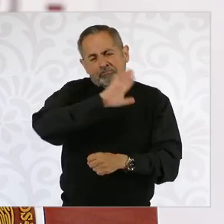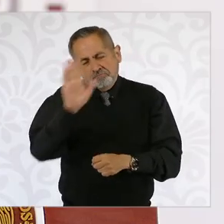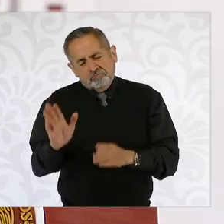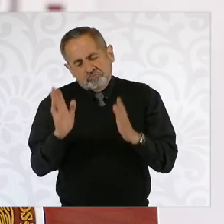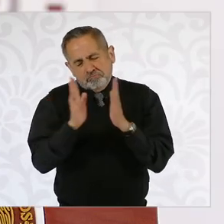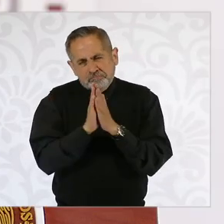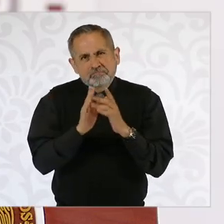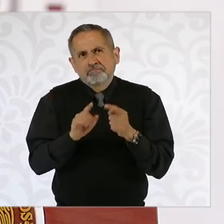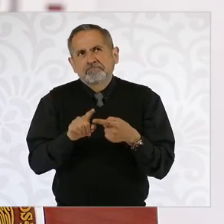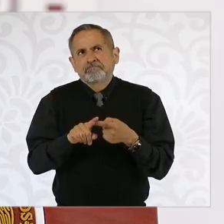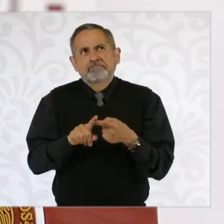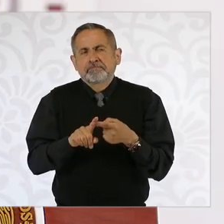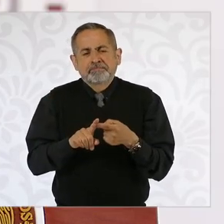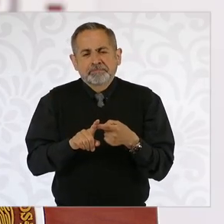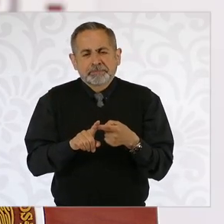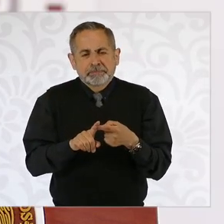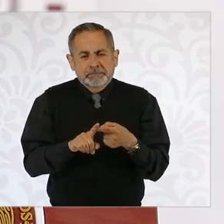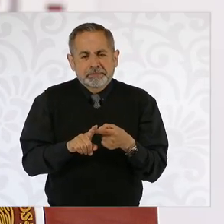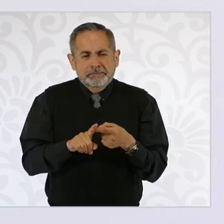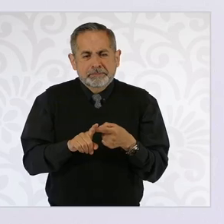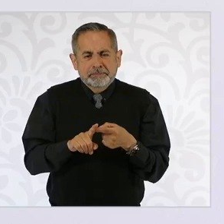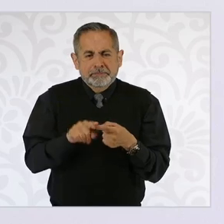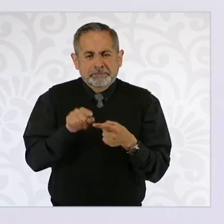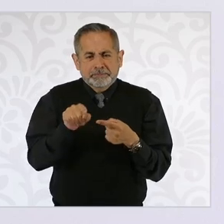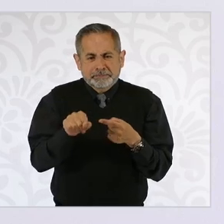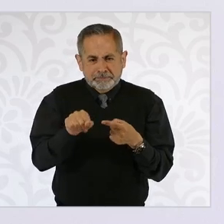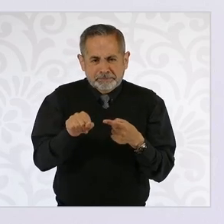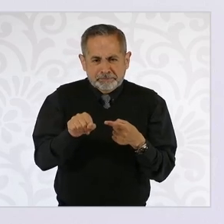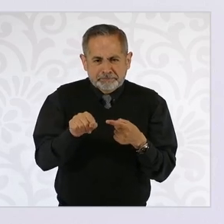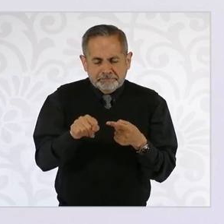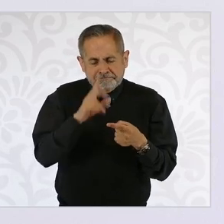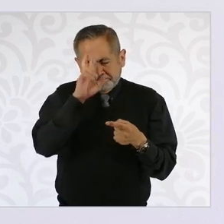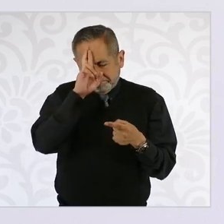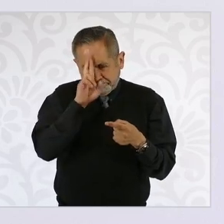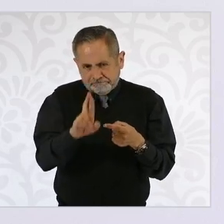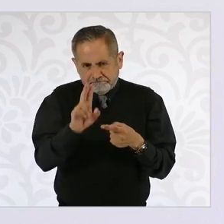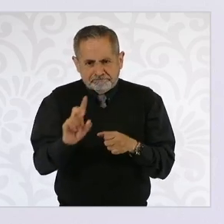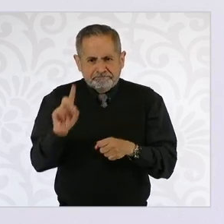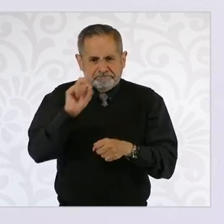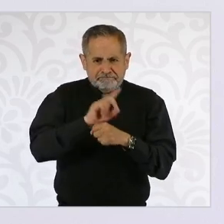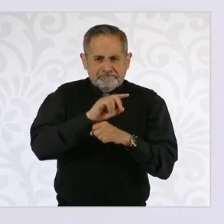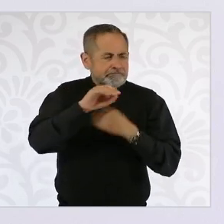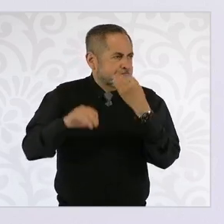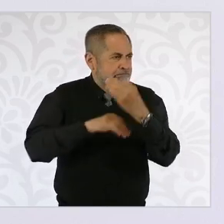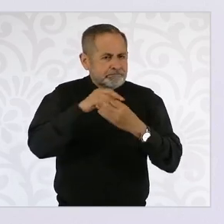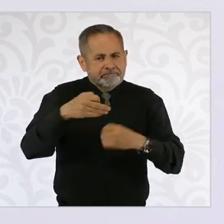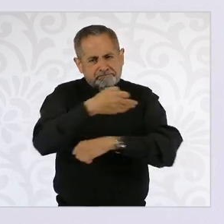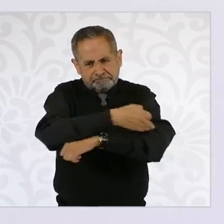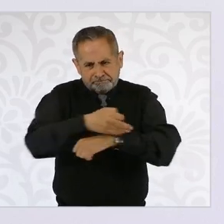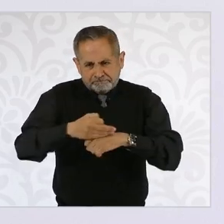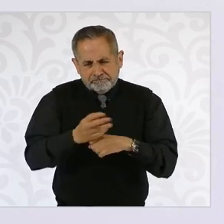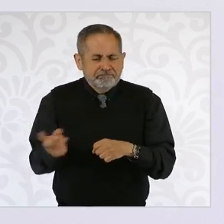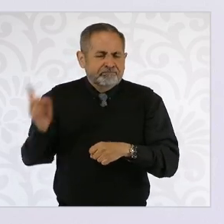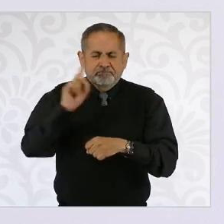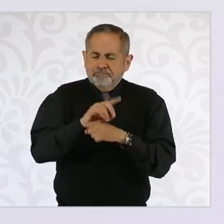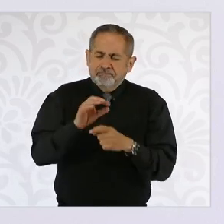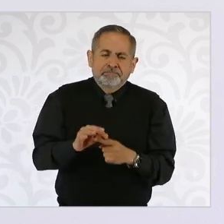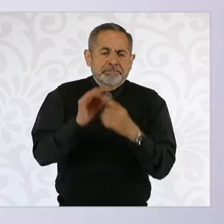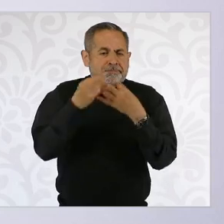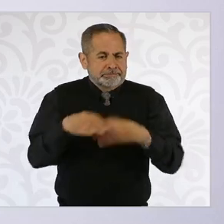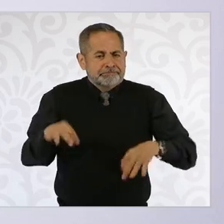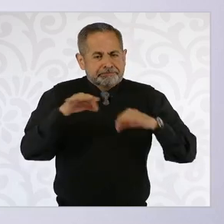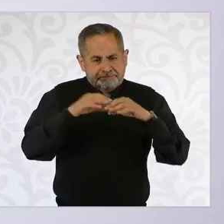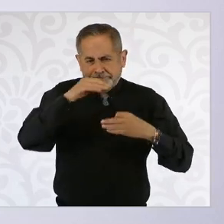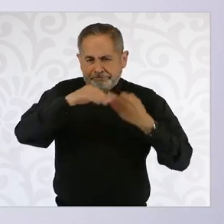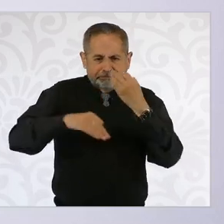vamos a respetar siempre a todas las familias, es un día muy especial para